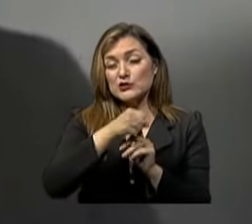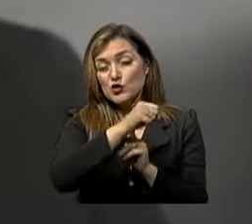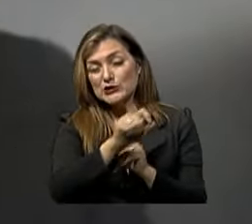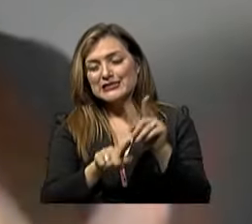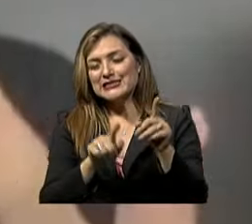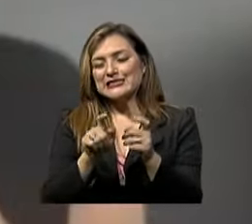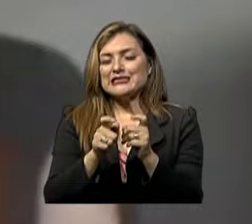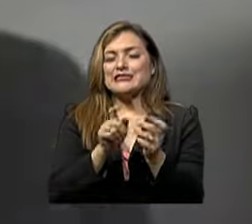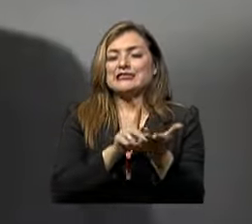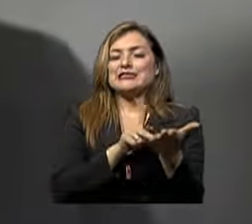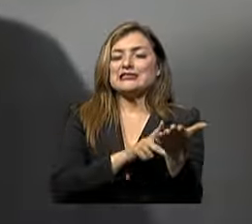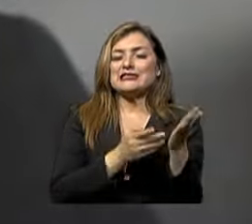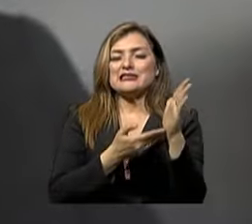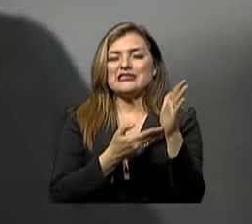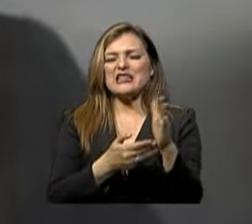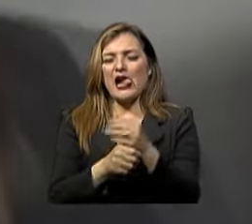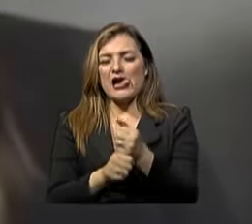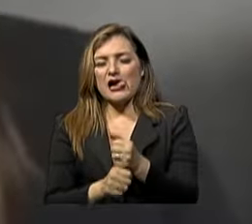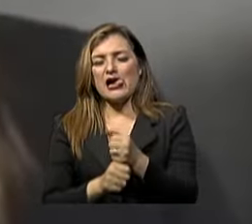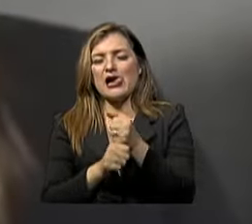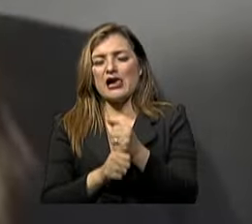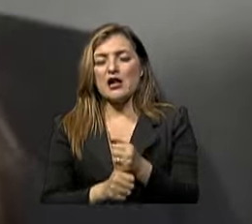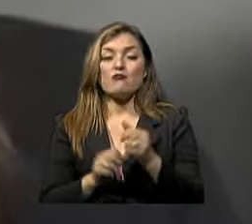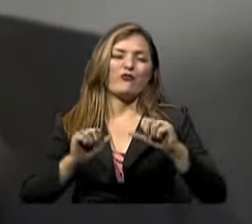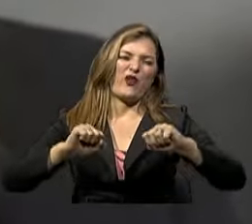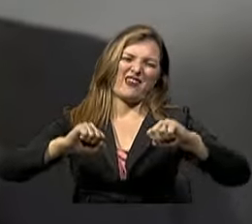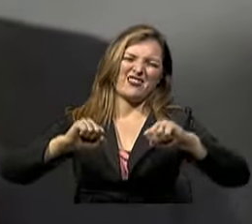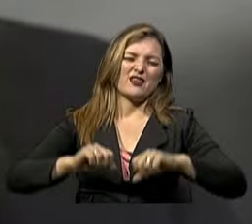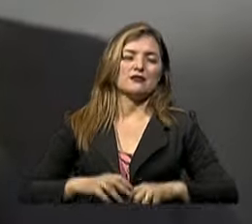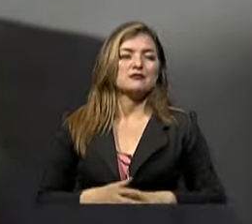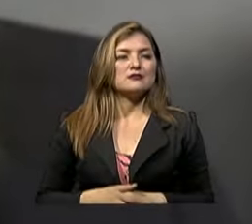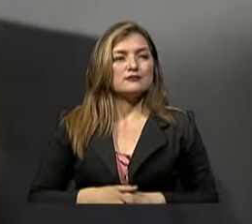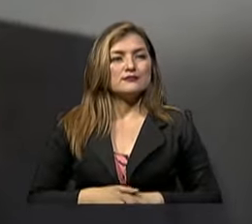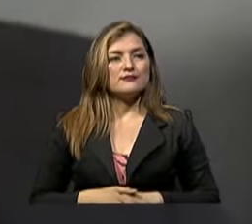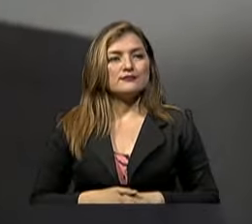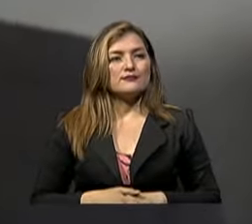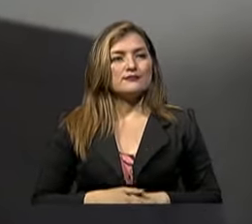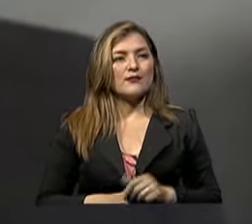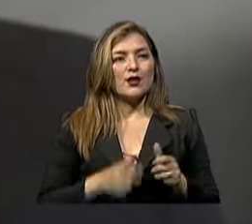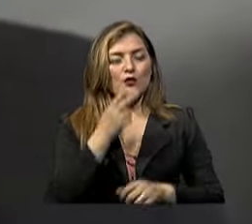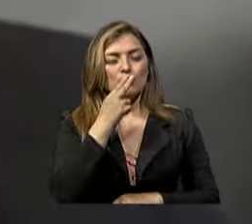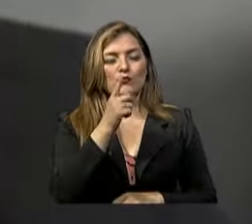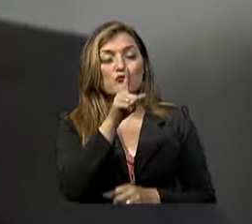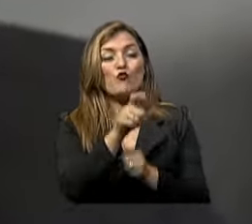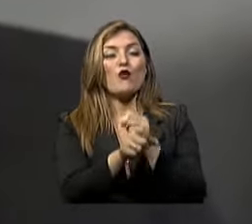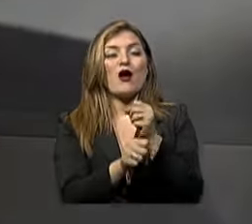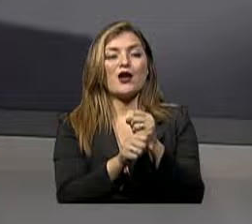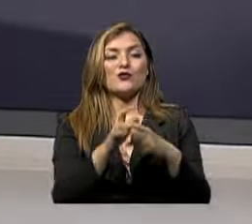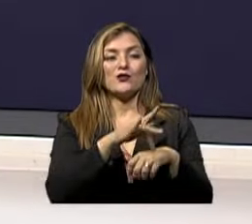adaptando Por ejemplo, estrenimiento que puede suceder Al paciente que deja de fumar se le da al alta al primer año